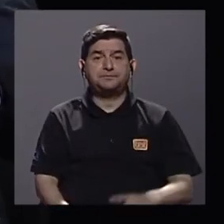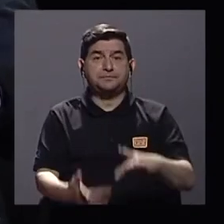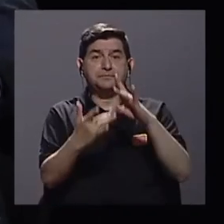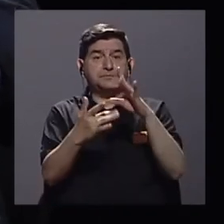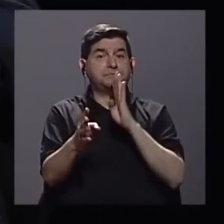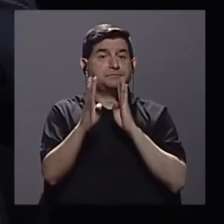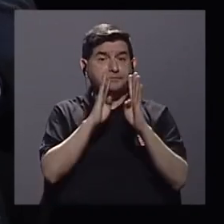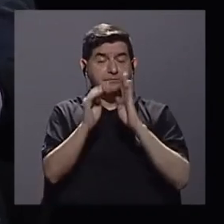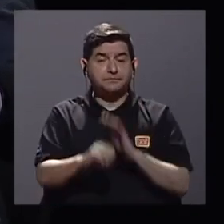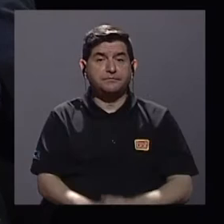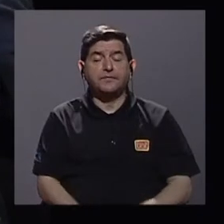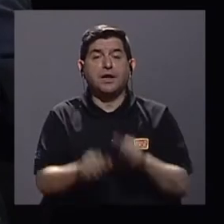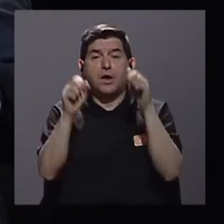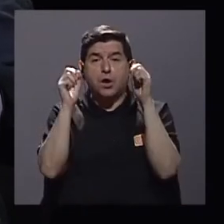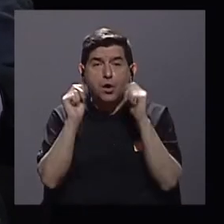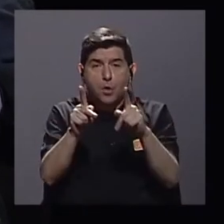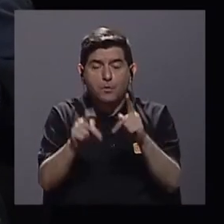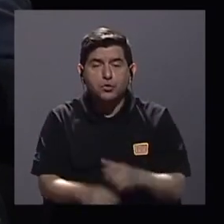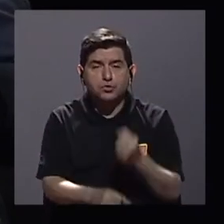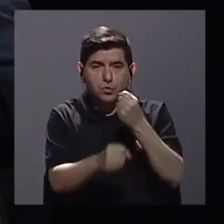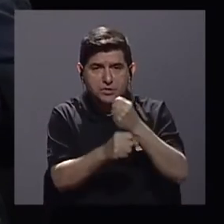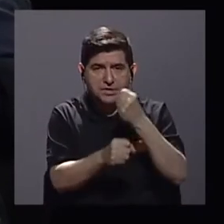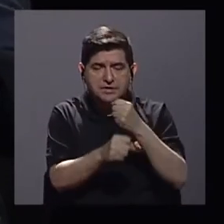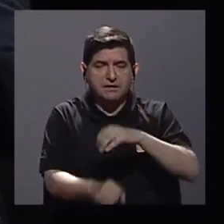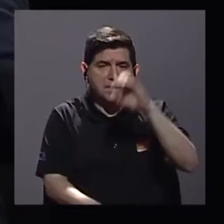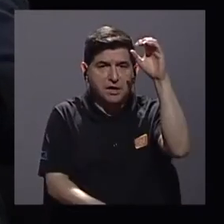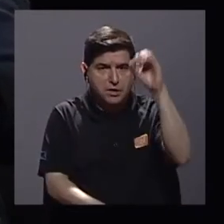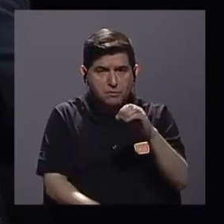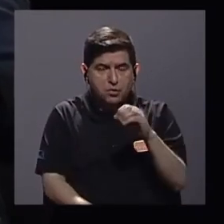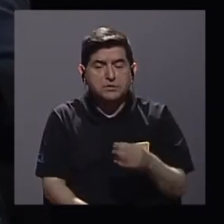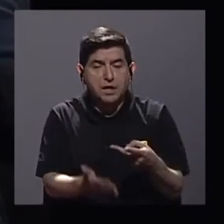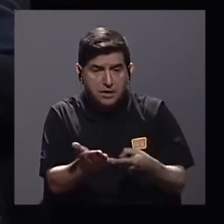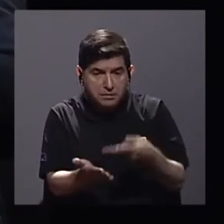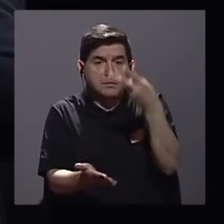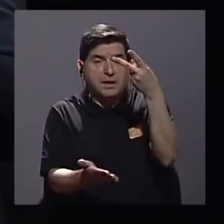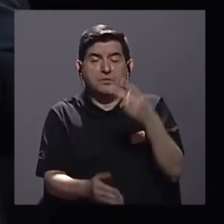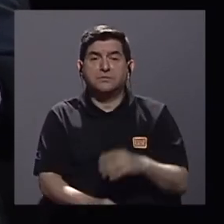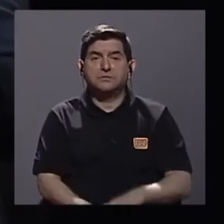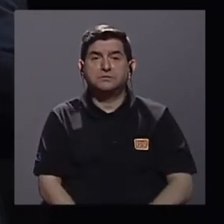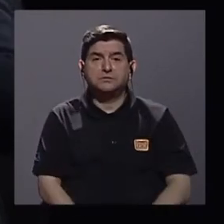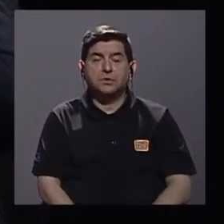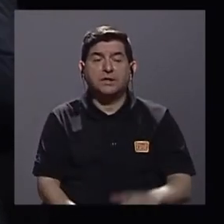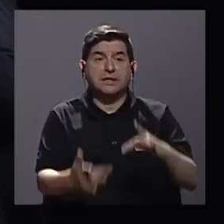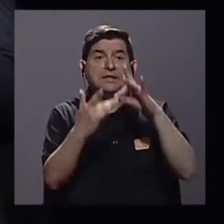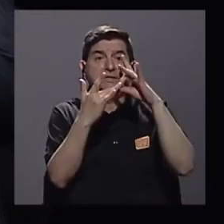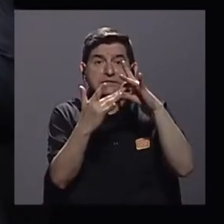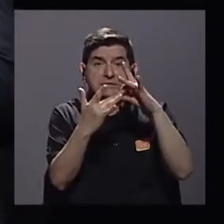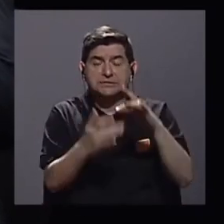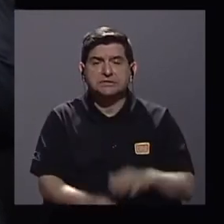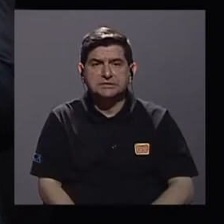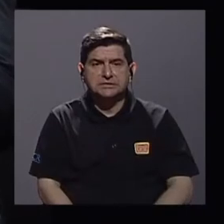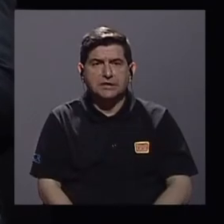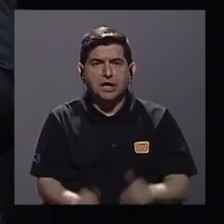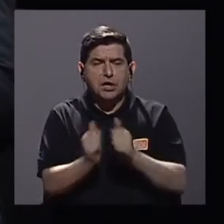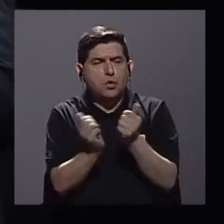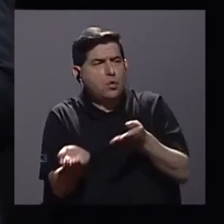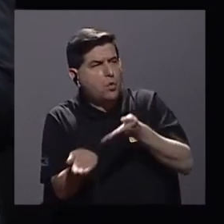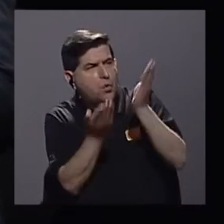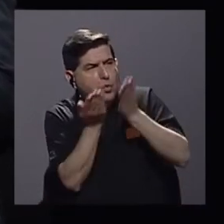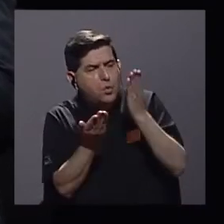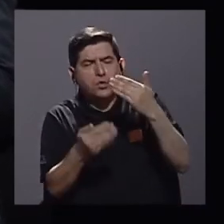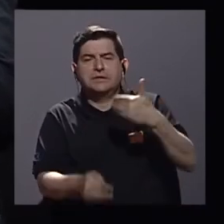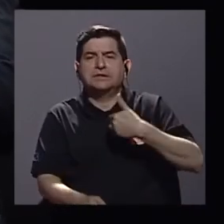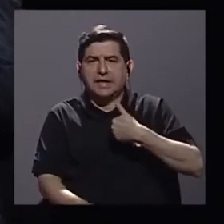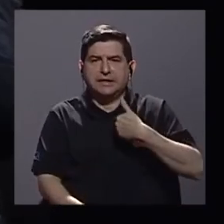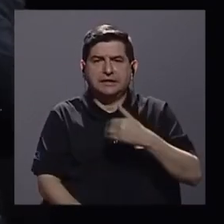nos habla de la posibilidad del empleo en un porcentaje muy valioso y particularmente con la cantidad de exportaciones que podemos